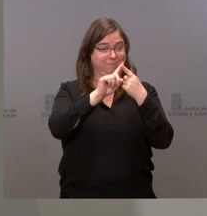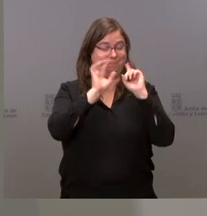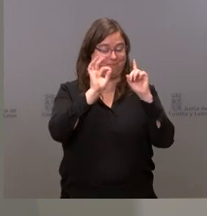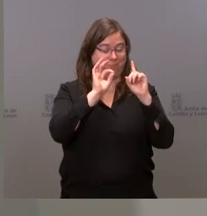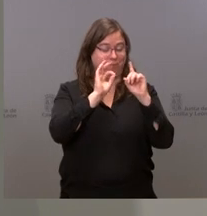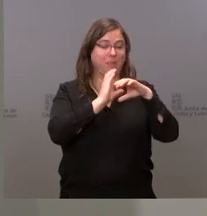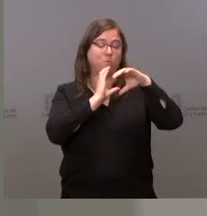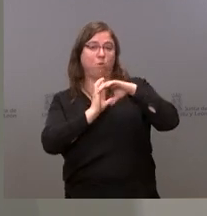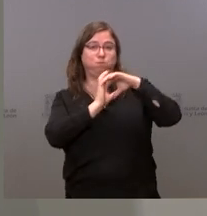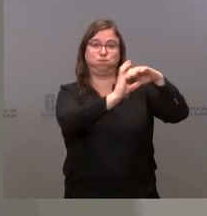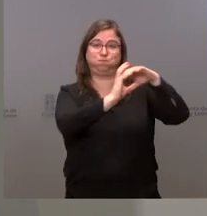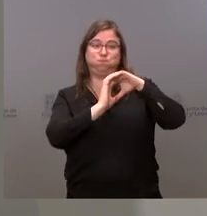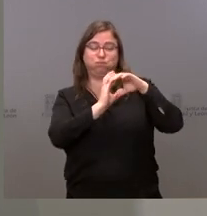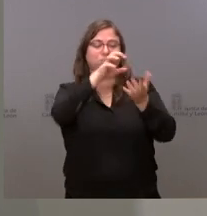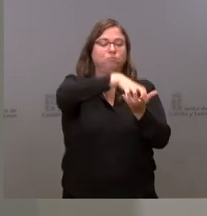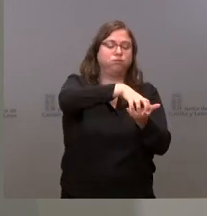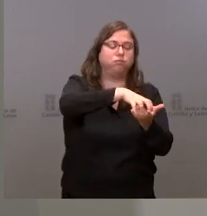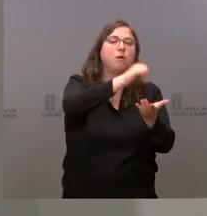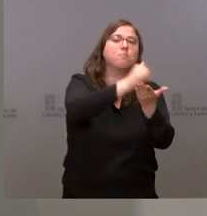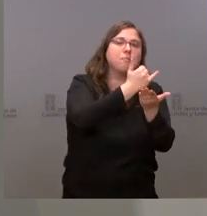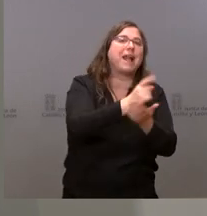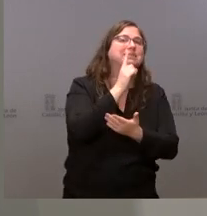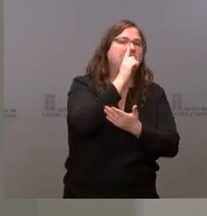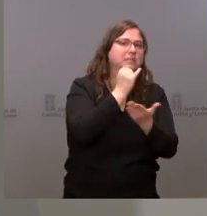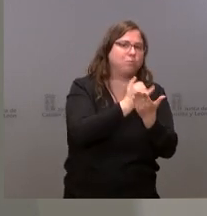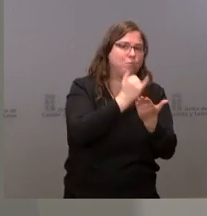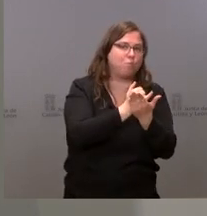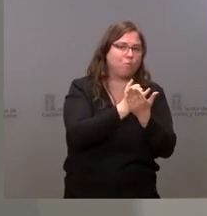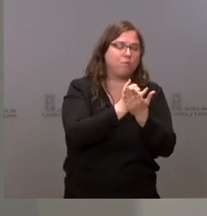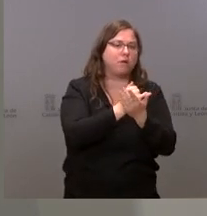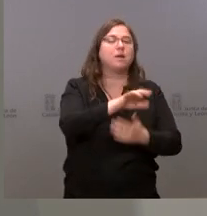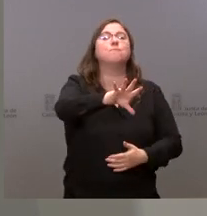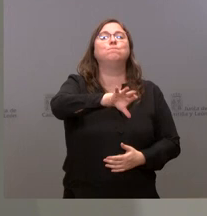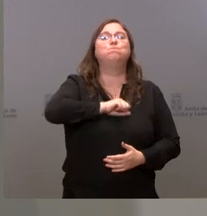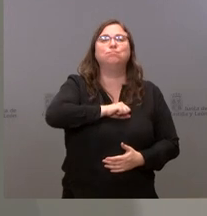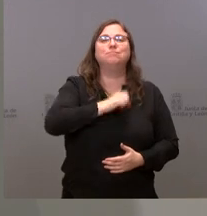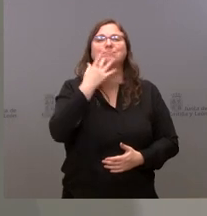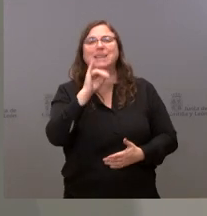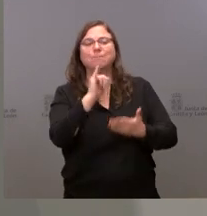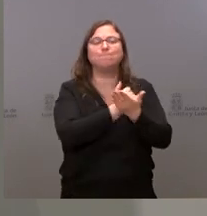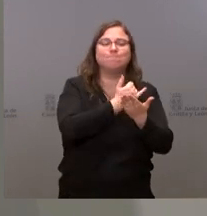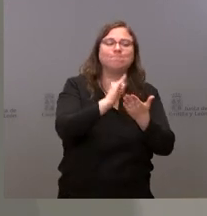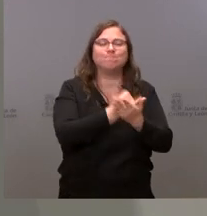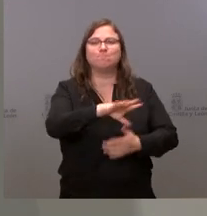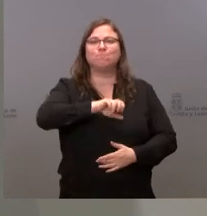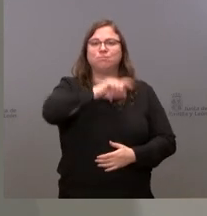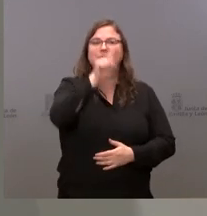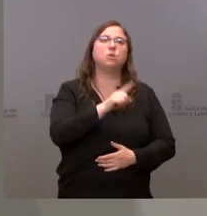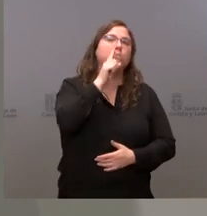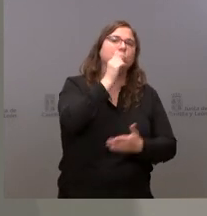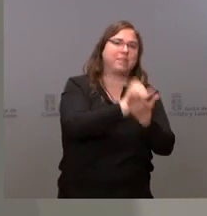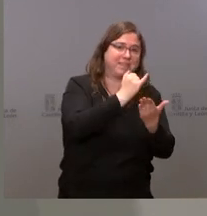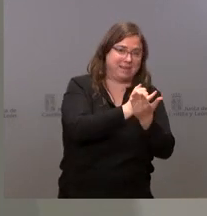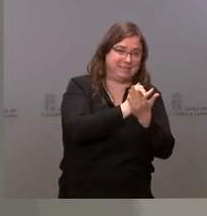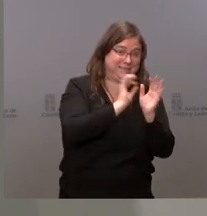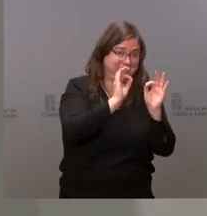móviles para los test y para el rastreo. Perdón, para los test y para el cribado. Y, por otro lado, estarían las